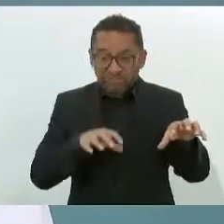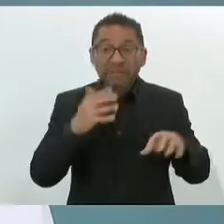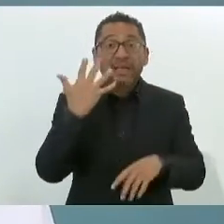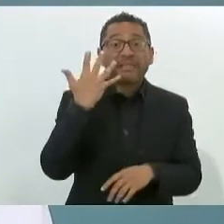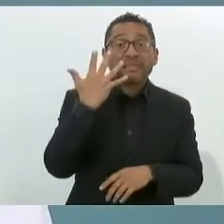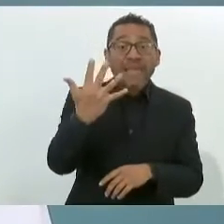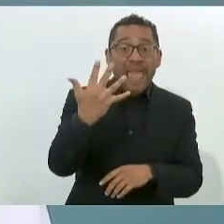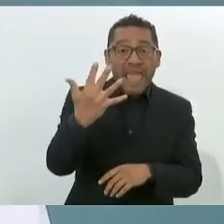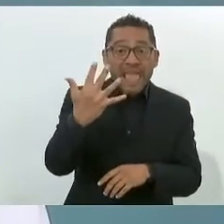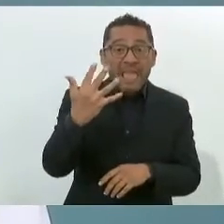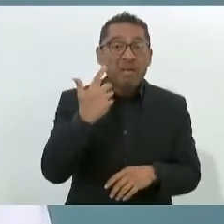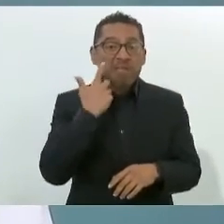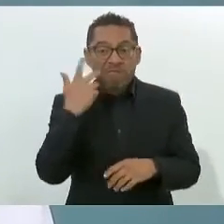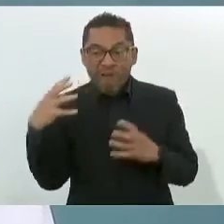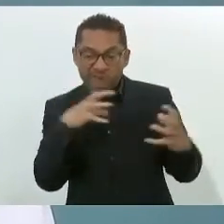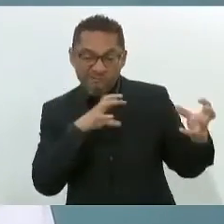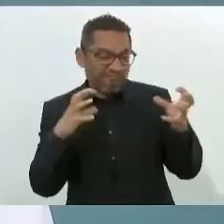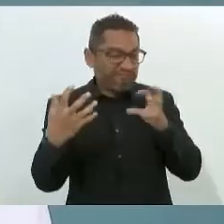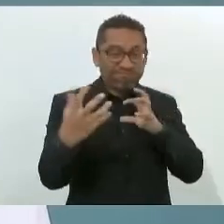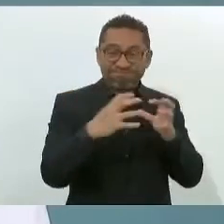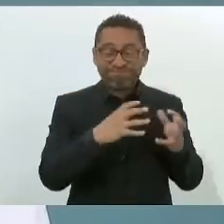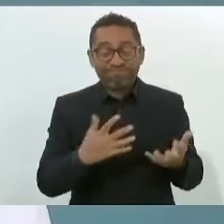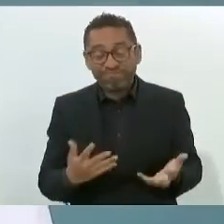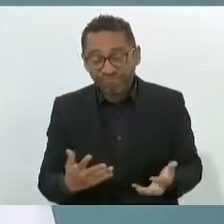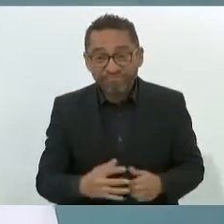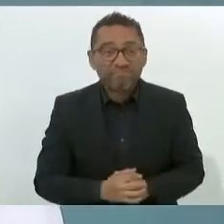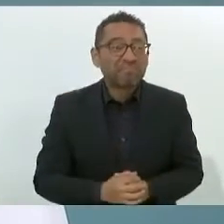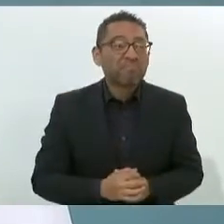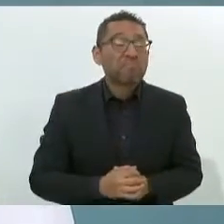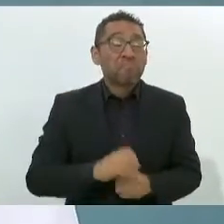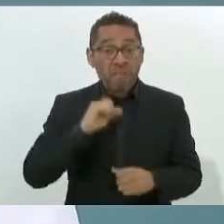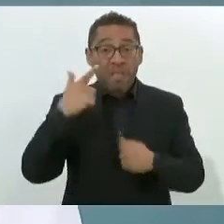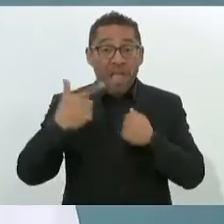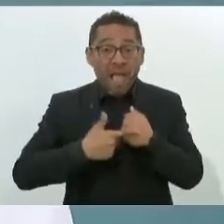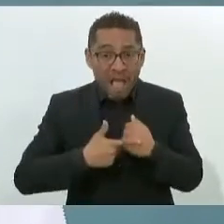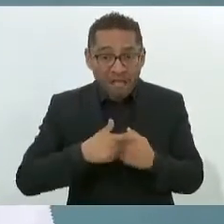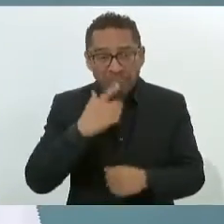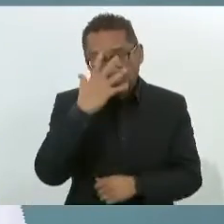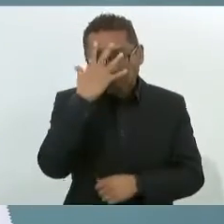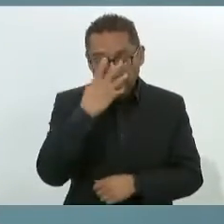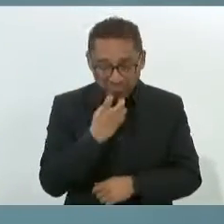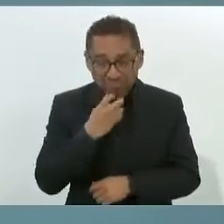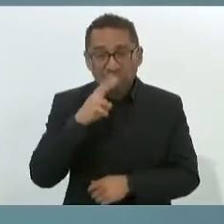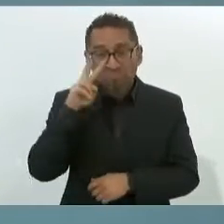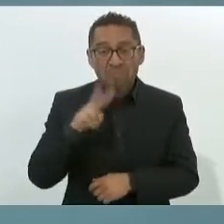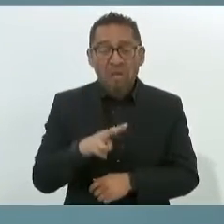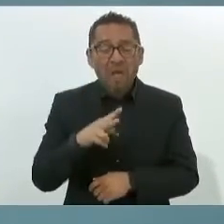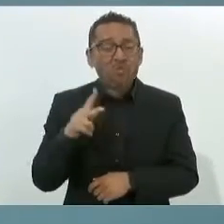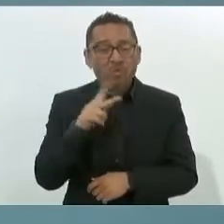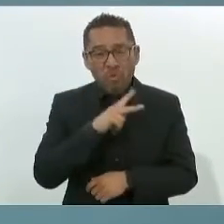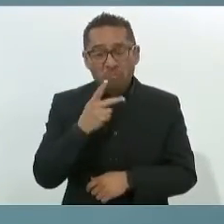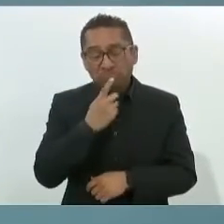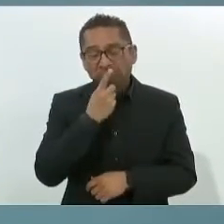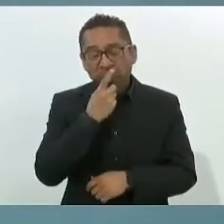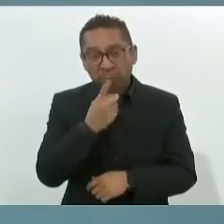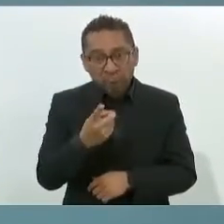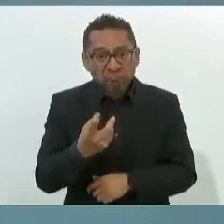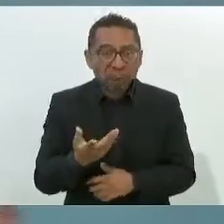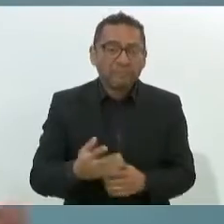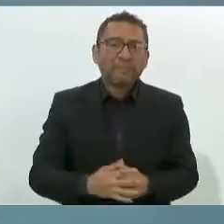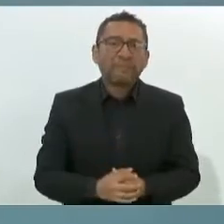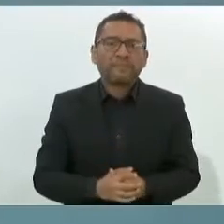Y algo muy triste, que hay que decirlo, doloroso, de los,